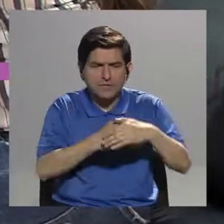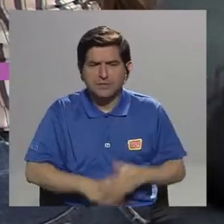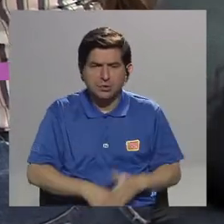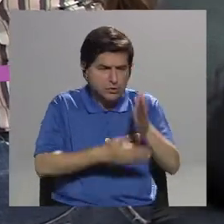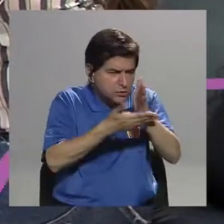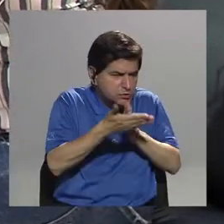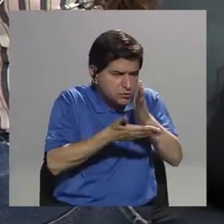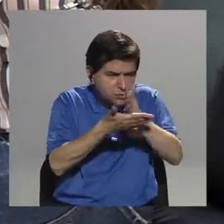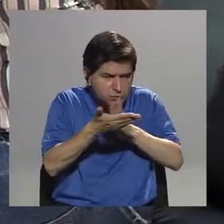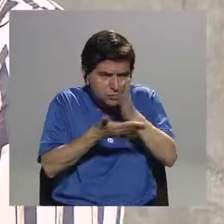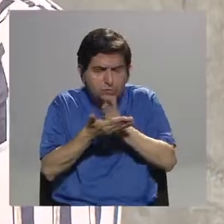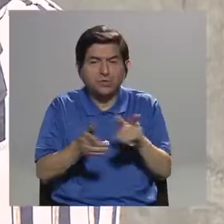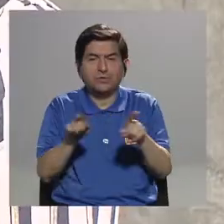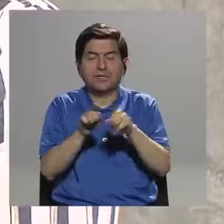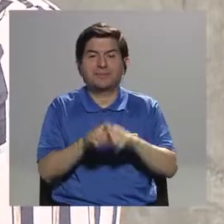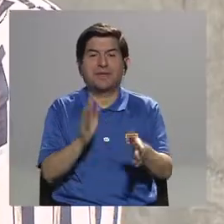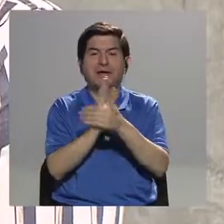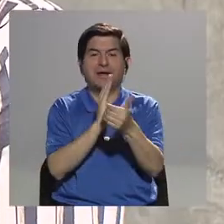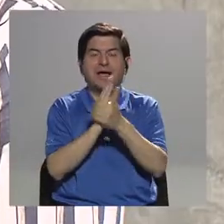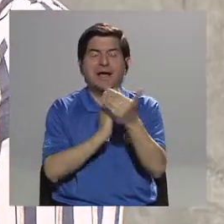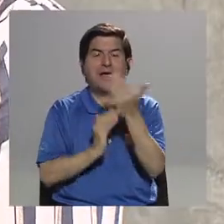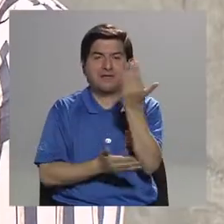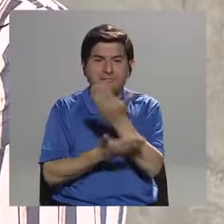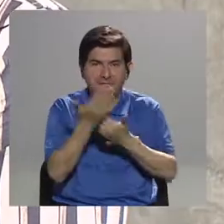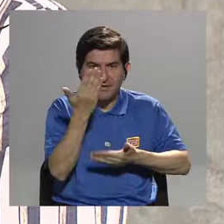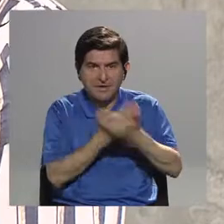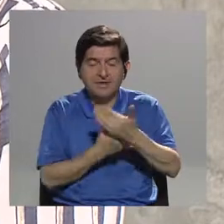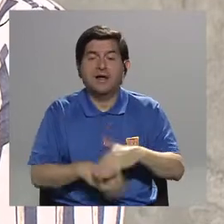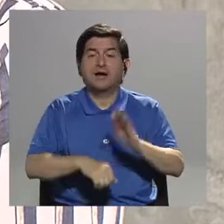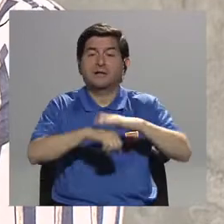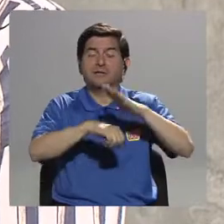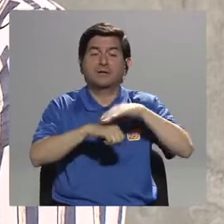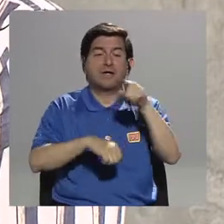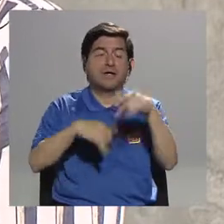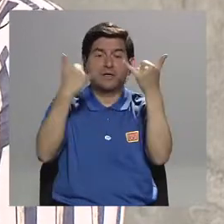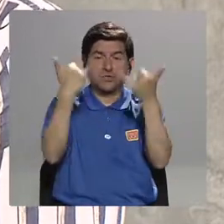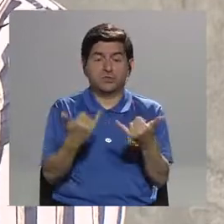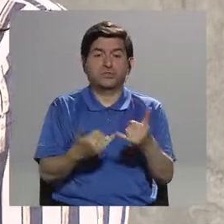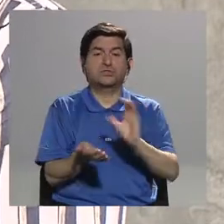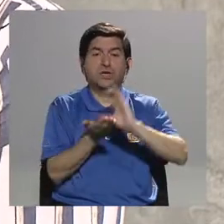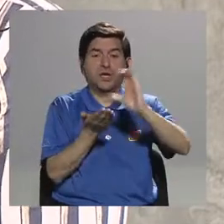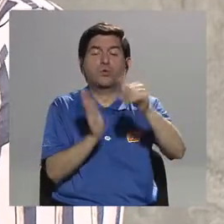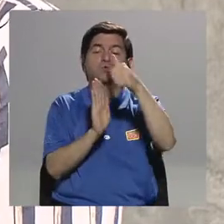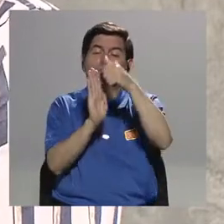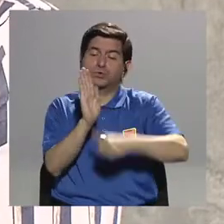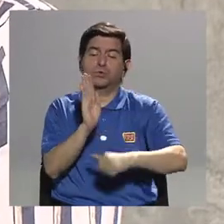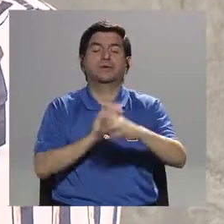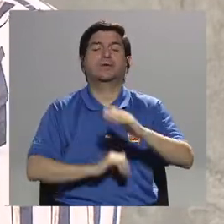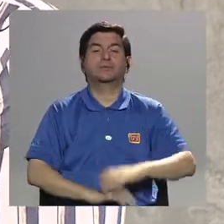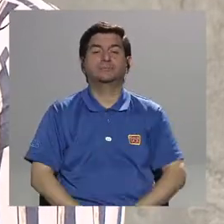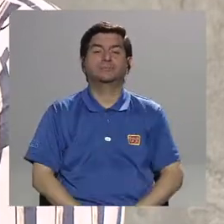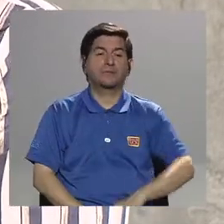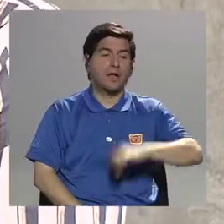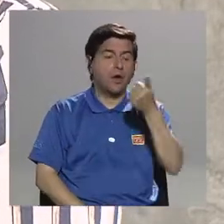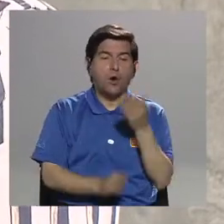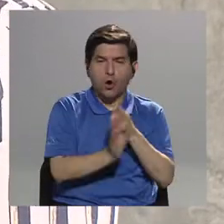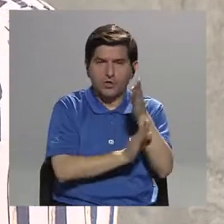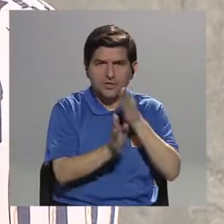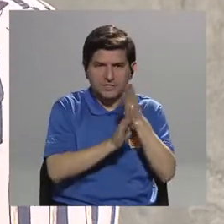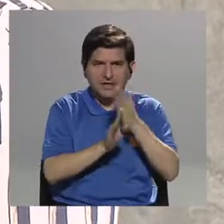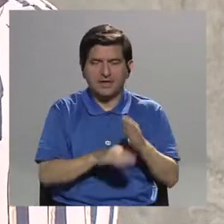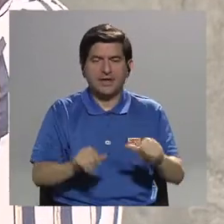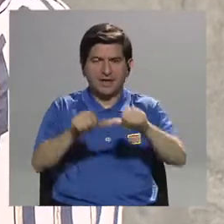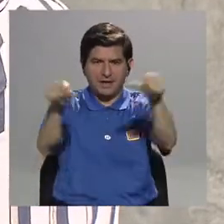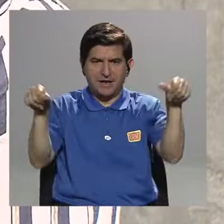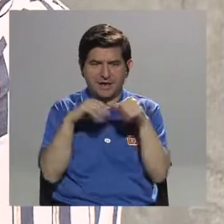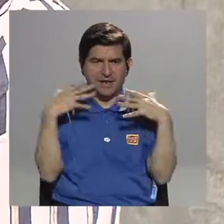Y además, ellos con este proceso de disección van desarrollando destrezas manuales, que en un futuro les va a servir, ¿verdad? Para cuando lleguen a los cursos de